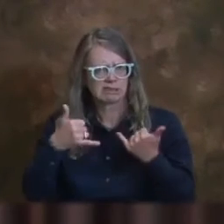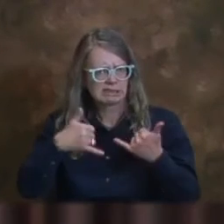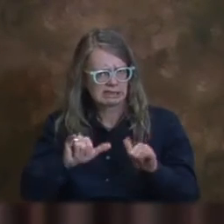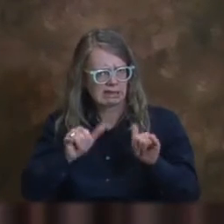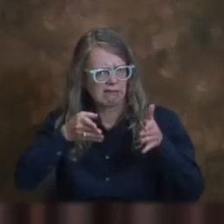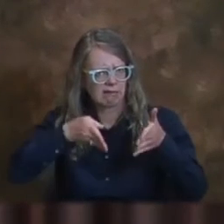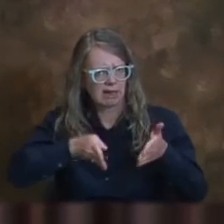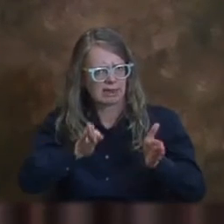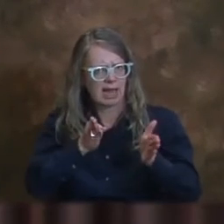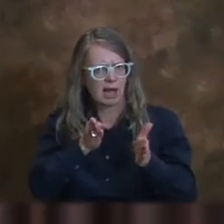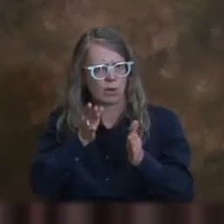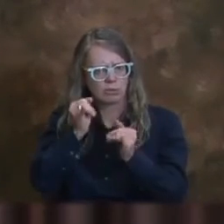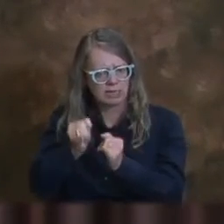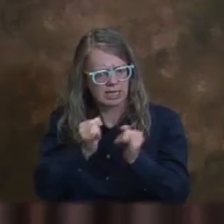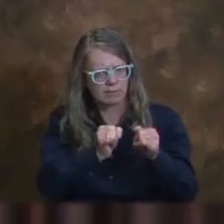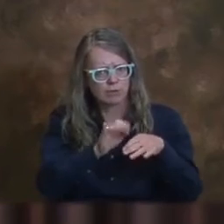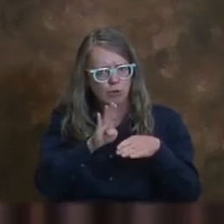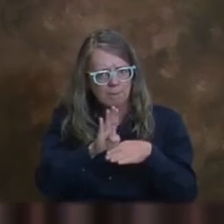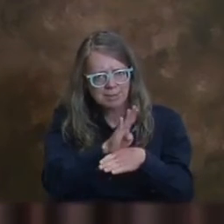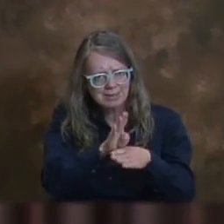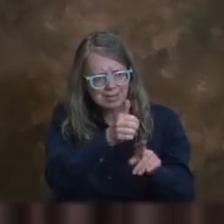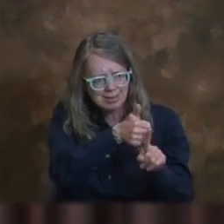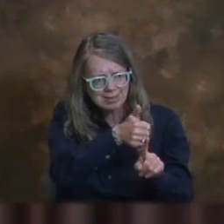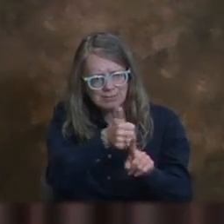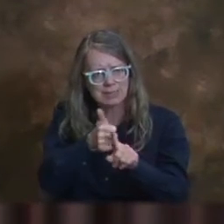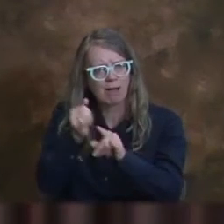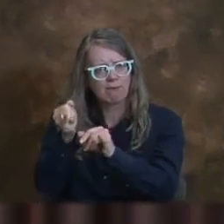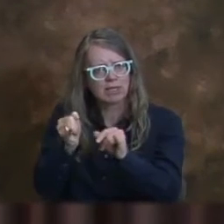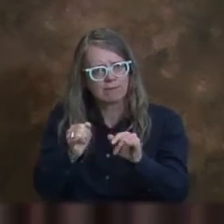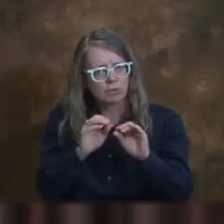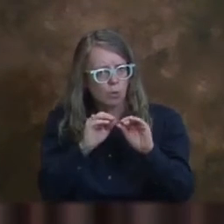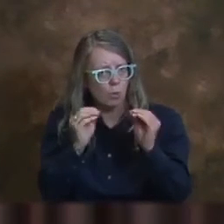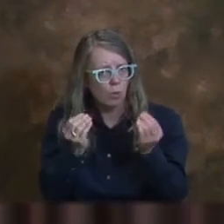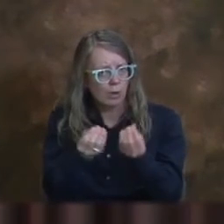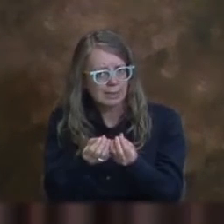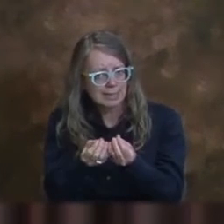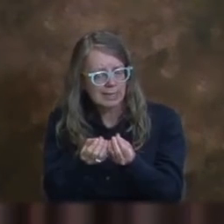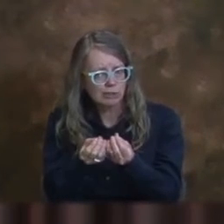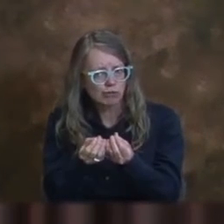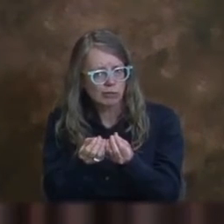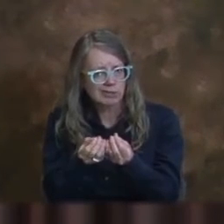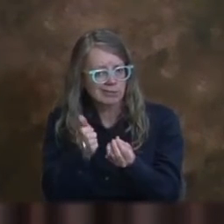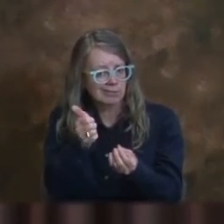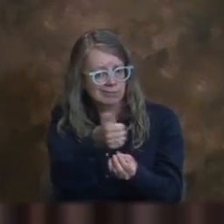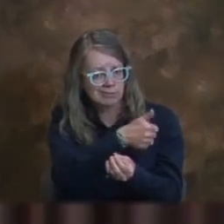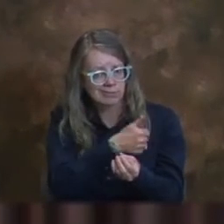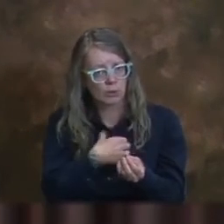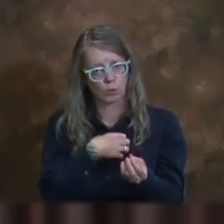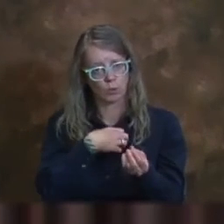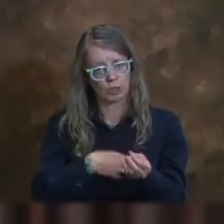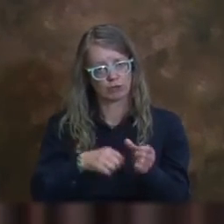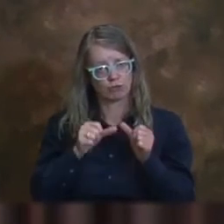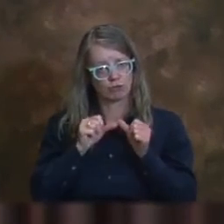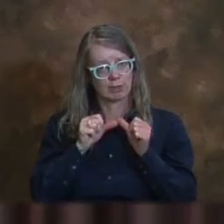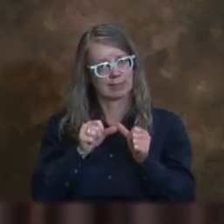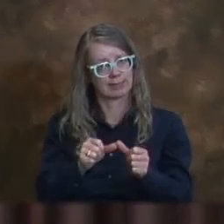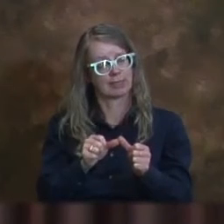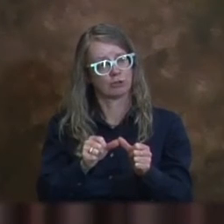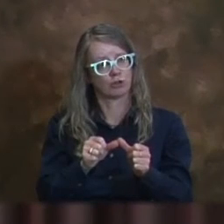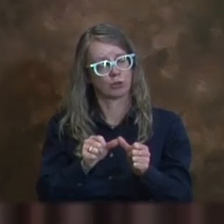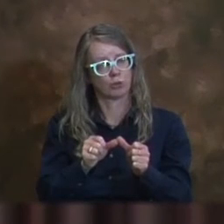que los negocios individuales y organizaciones que desean continuar teniendo